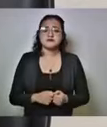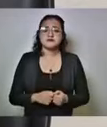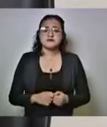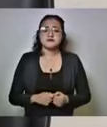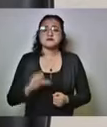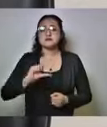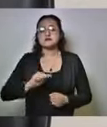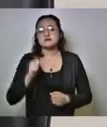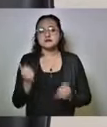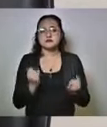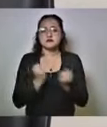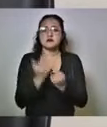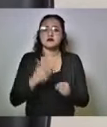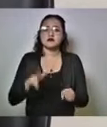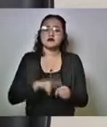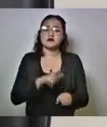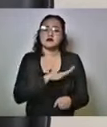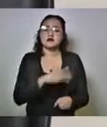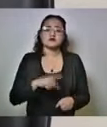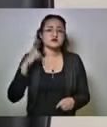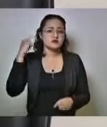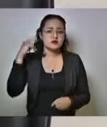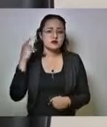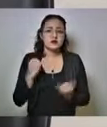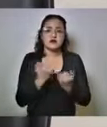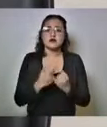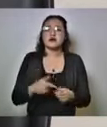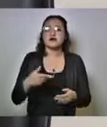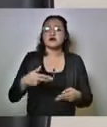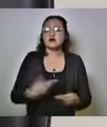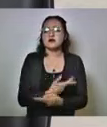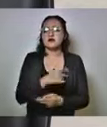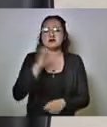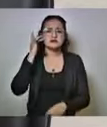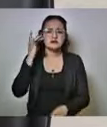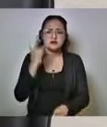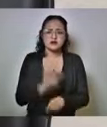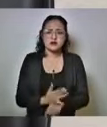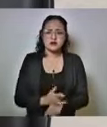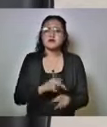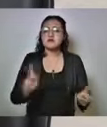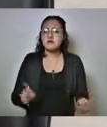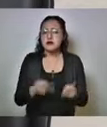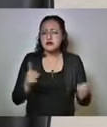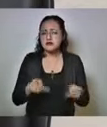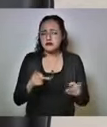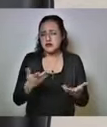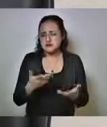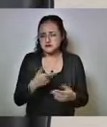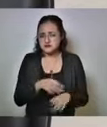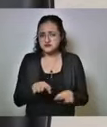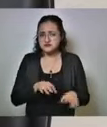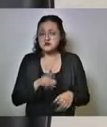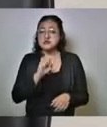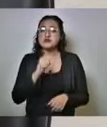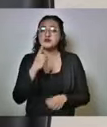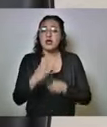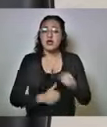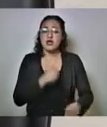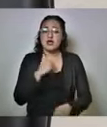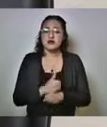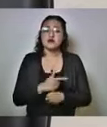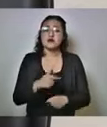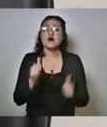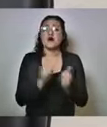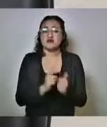Los otros son, en el Hospital General de Cholulab, residente de San Martín Texmelucan, comerciante, de 61 años de edad, con